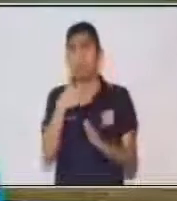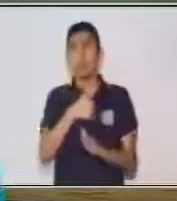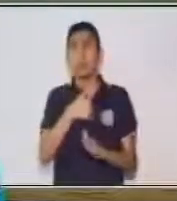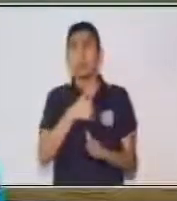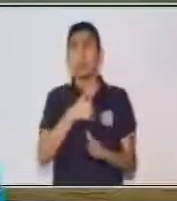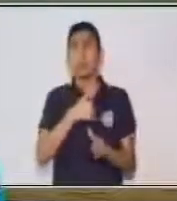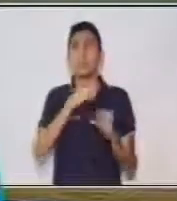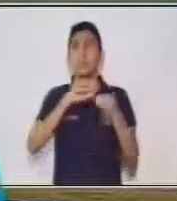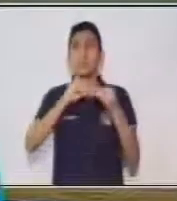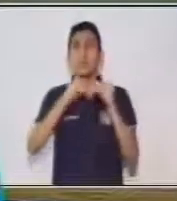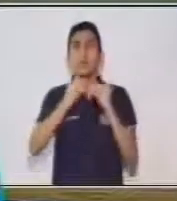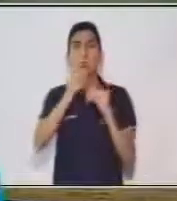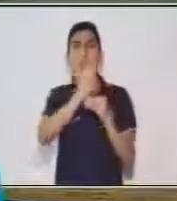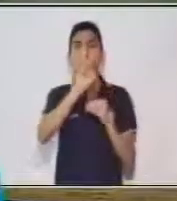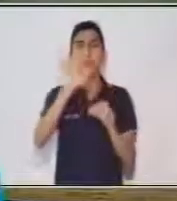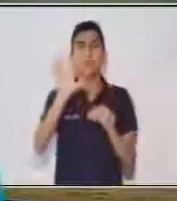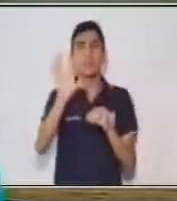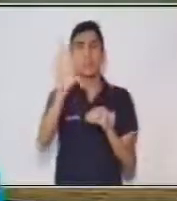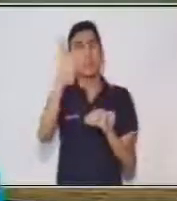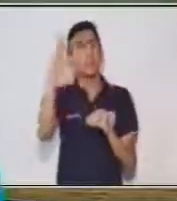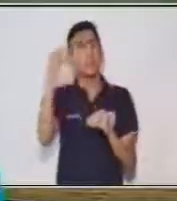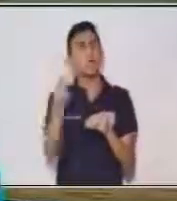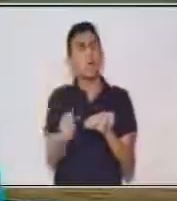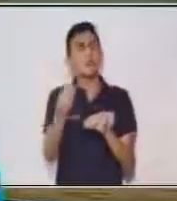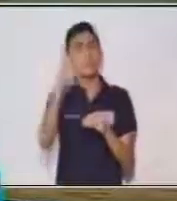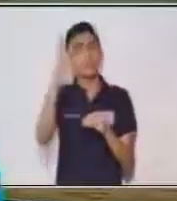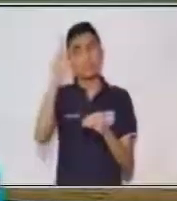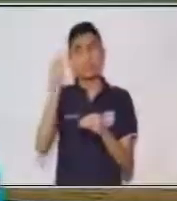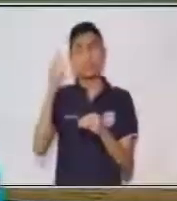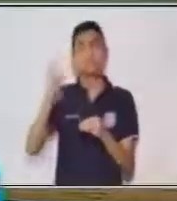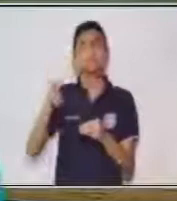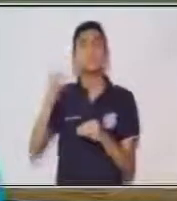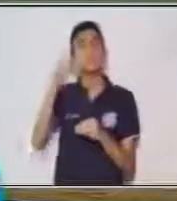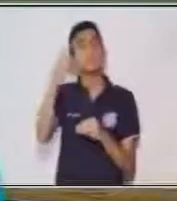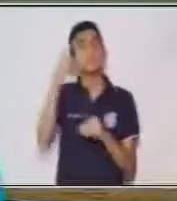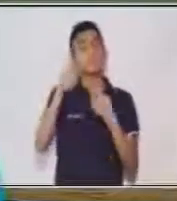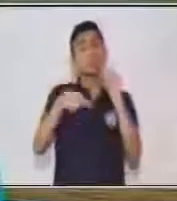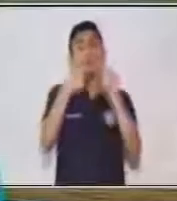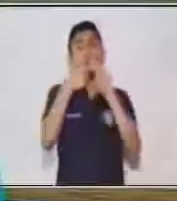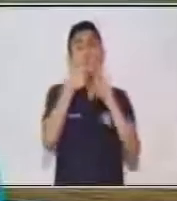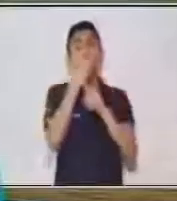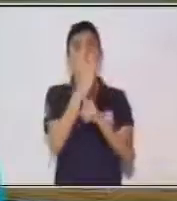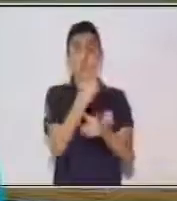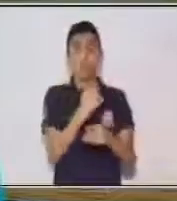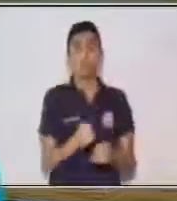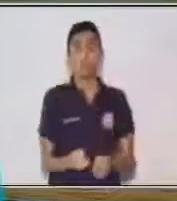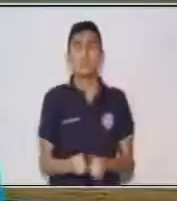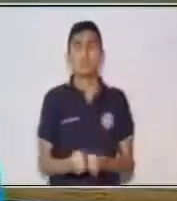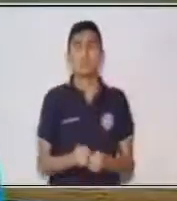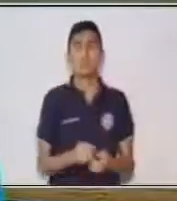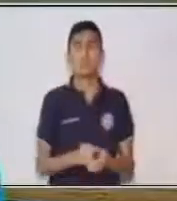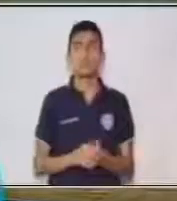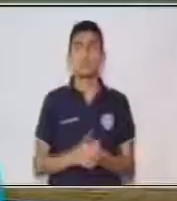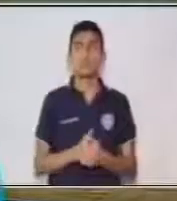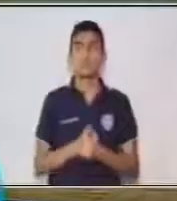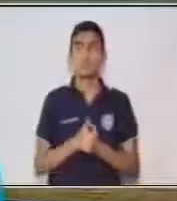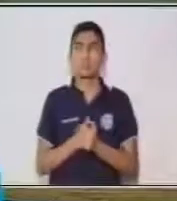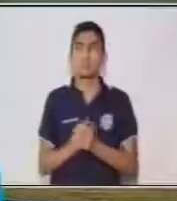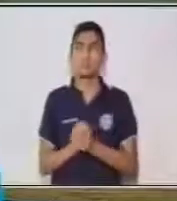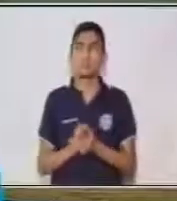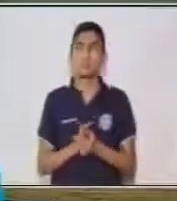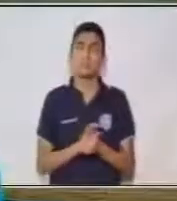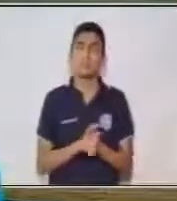el veinticinco. ¿Por qué? Porque le estamos sumando tres. Y después, ¿qué sigue?